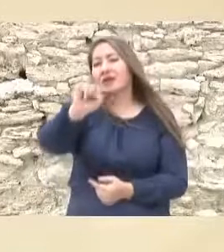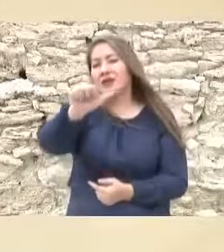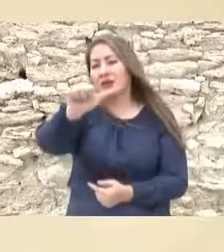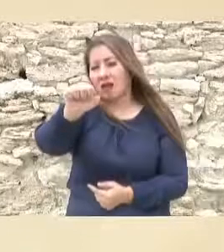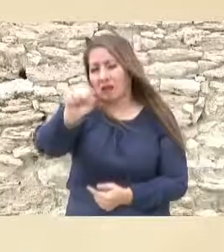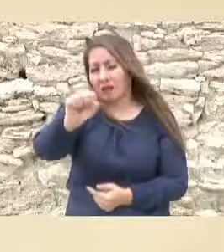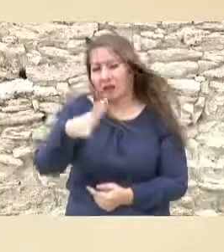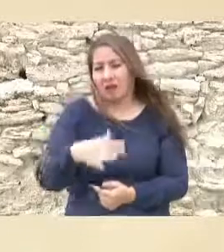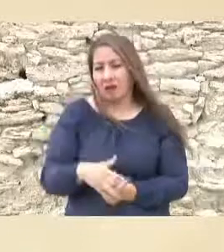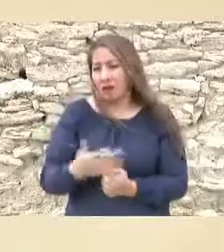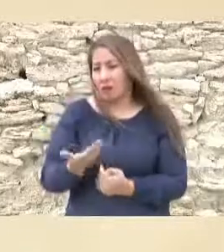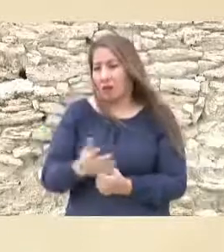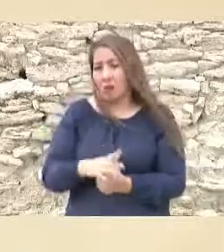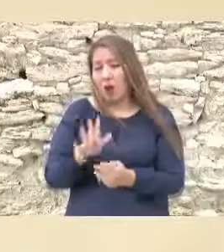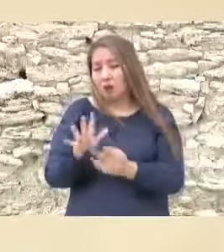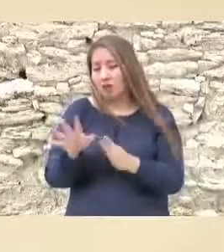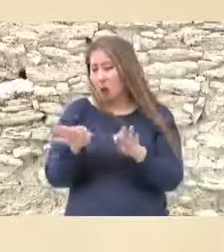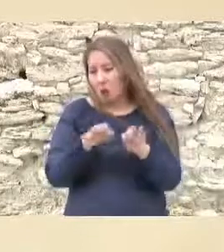como Lerdo